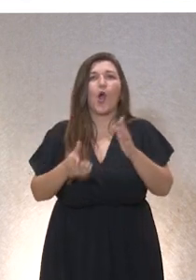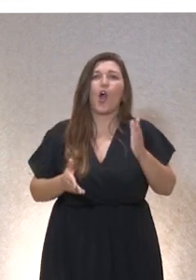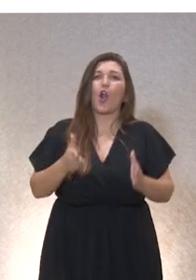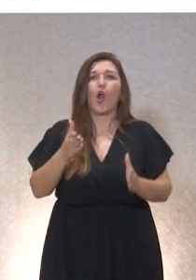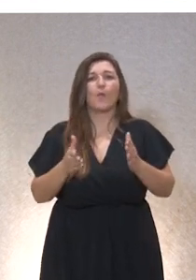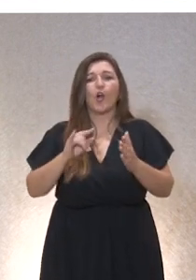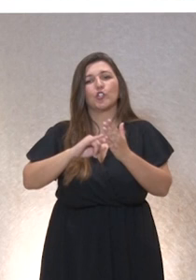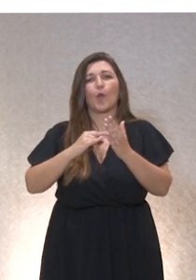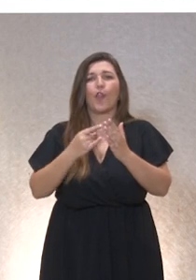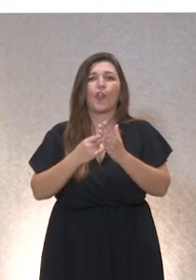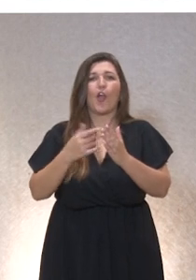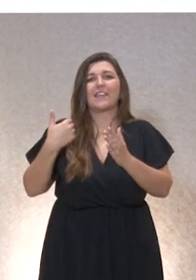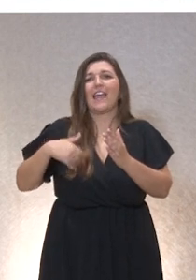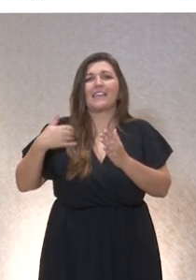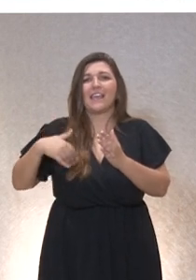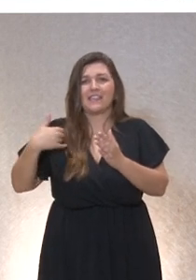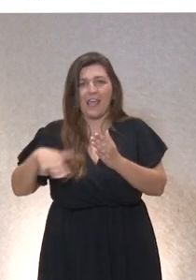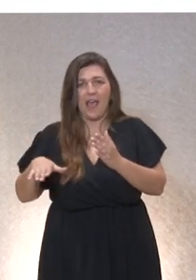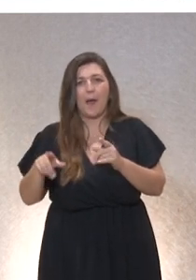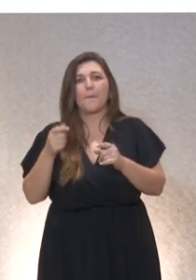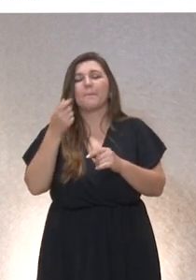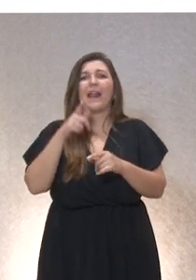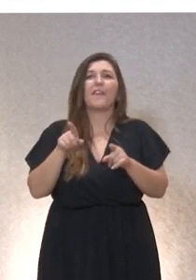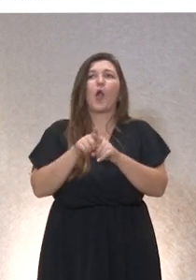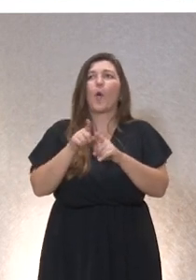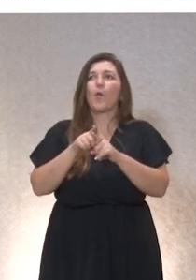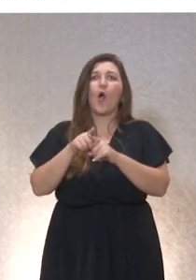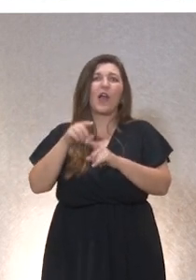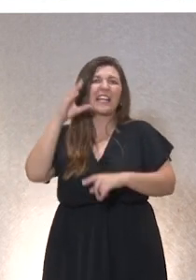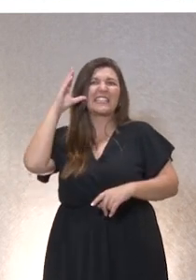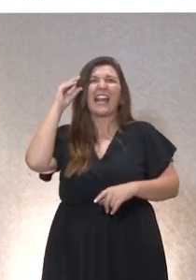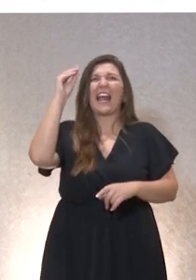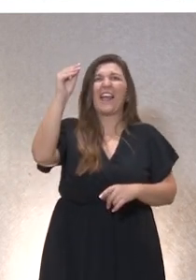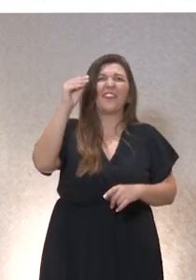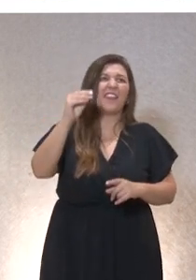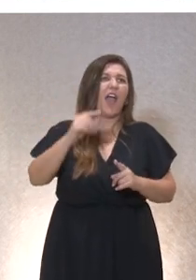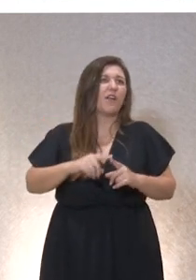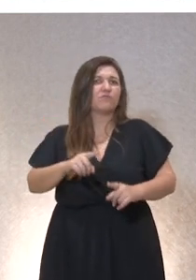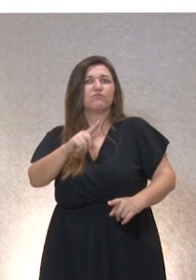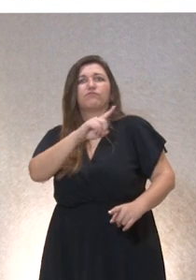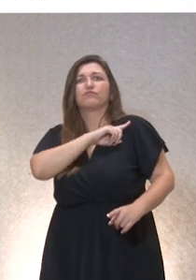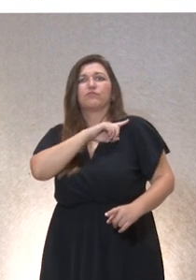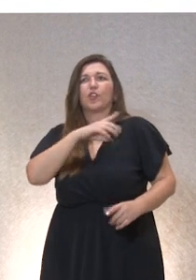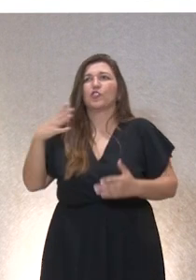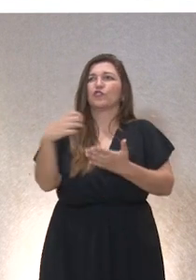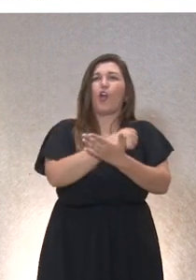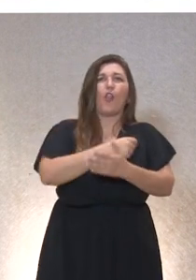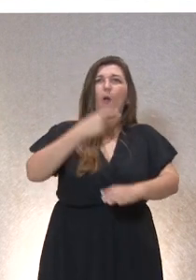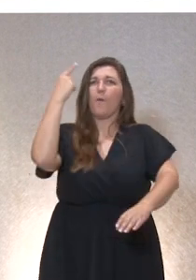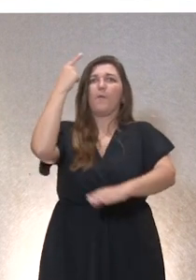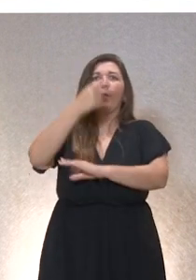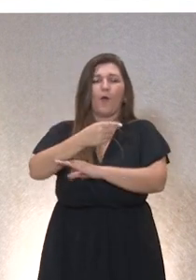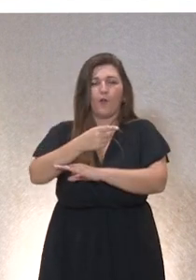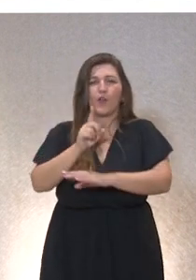todo, en lo que Neil Bostro llamaría una superinteligencia que va a gobernarlo todo, sino que en realidad estamos diciendo, nos